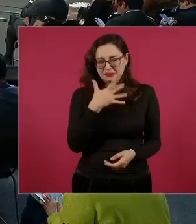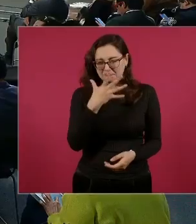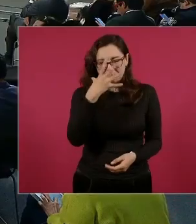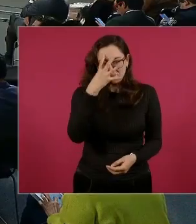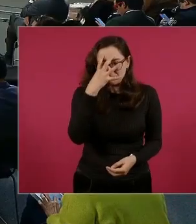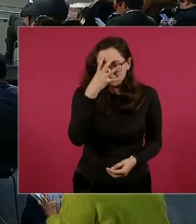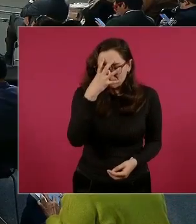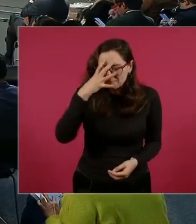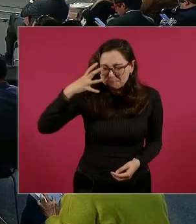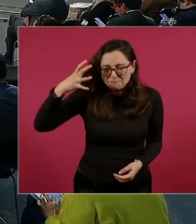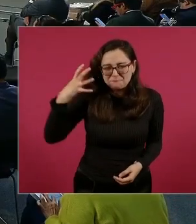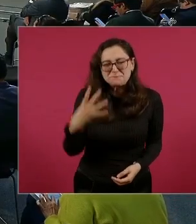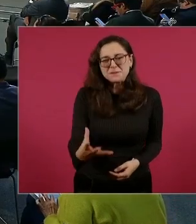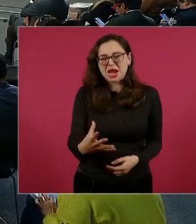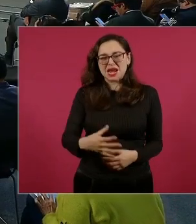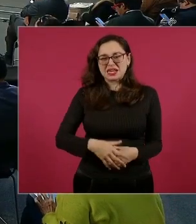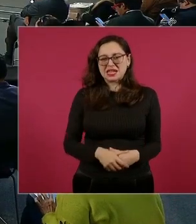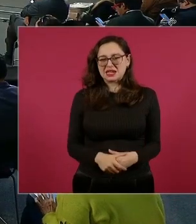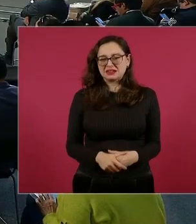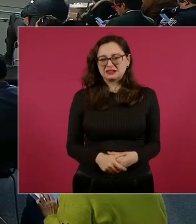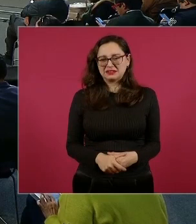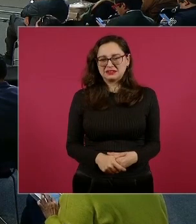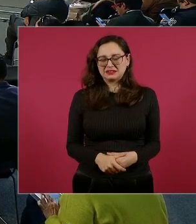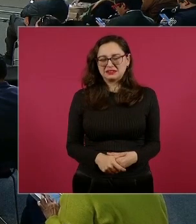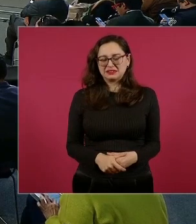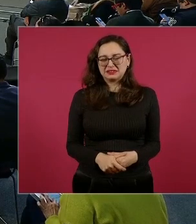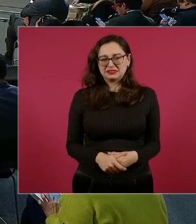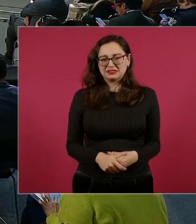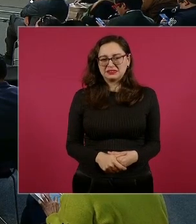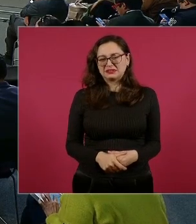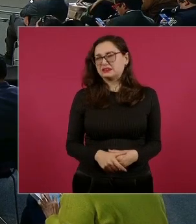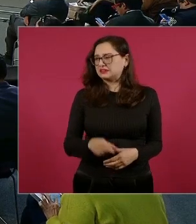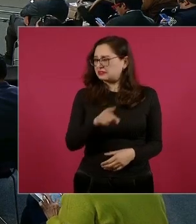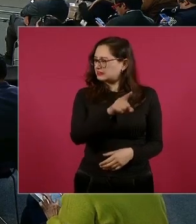la lámina de